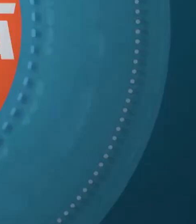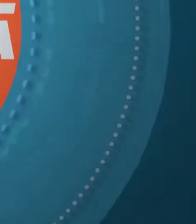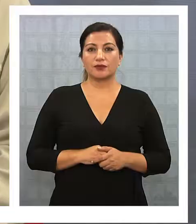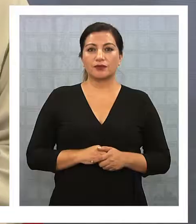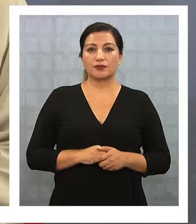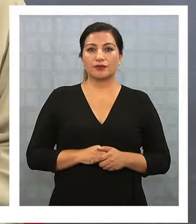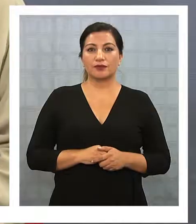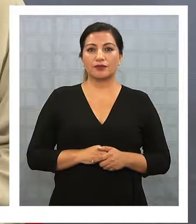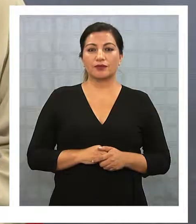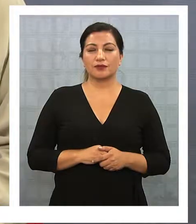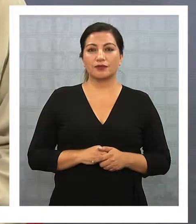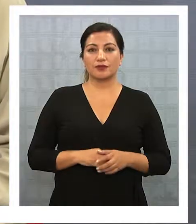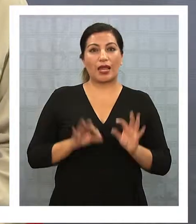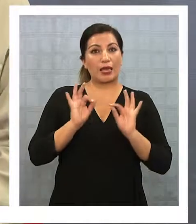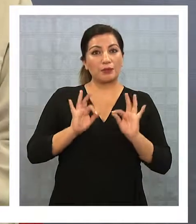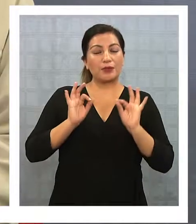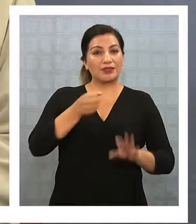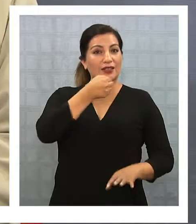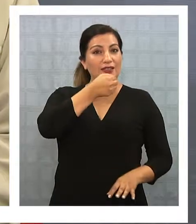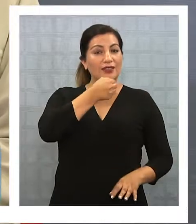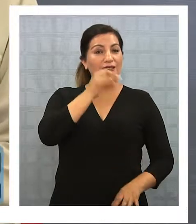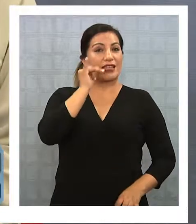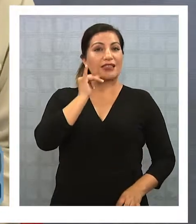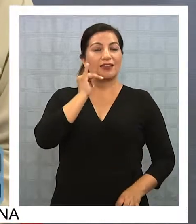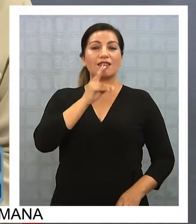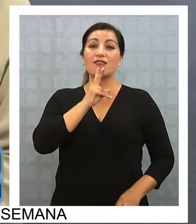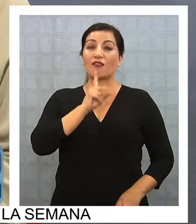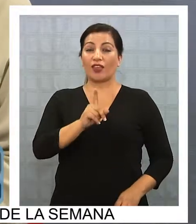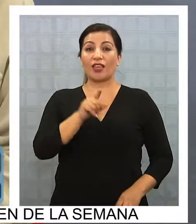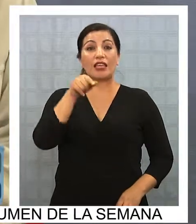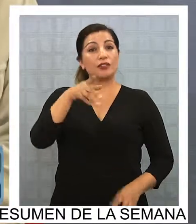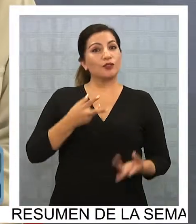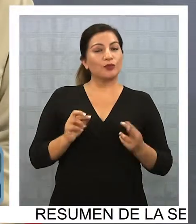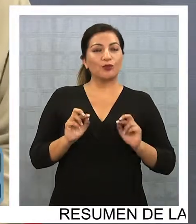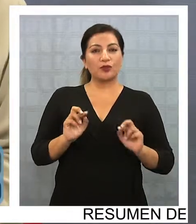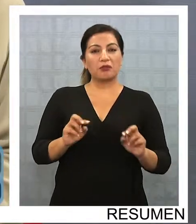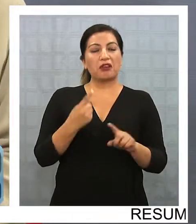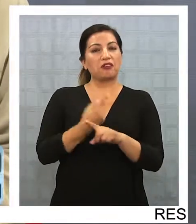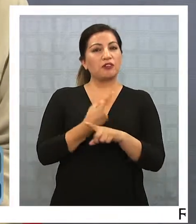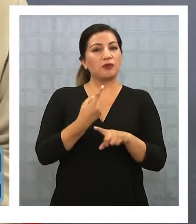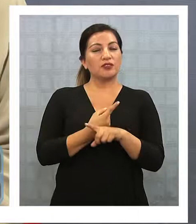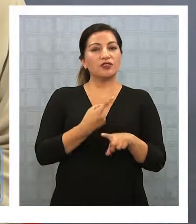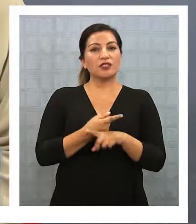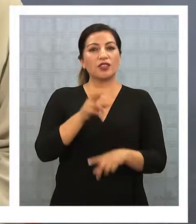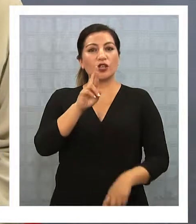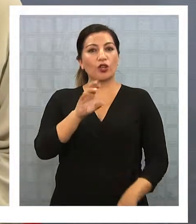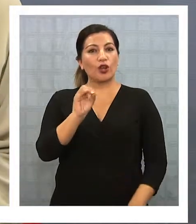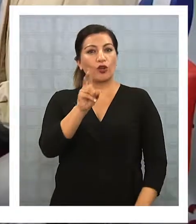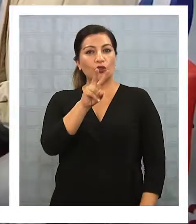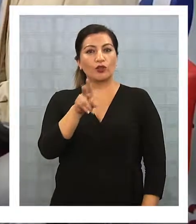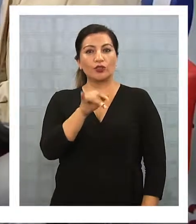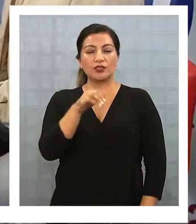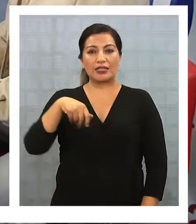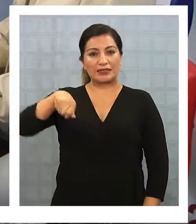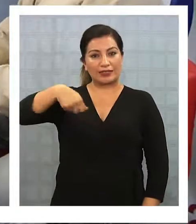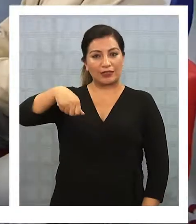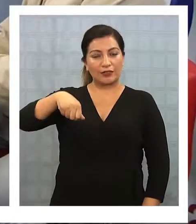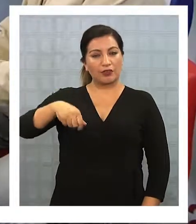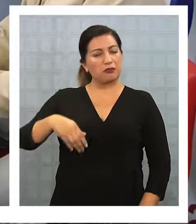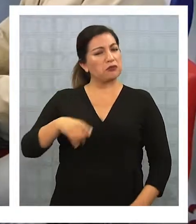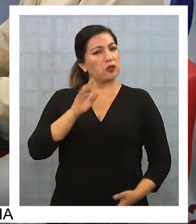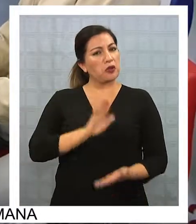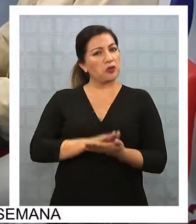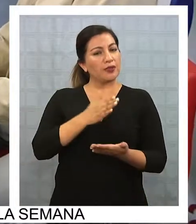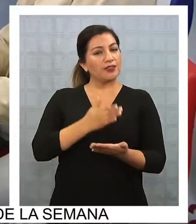Música Especial de prensa en Iquique Televisión en esta oportunidad para conversar con el senador Fulvio Rossi ¿Qué tal